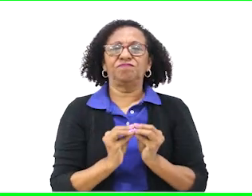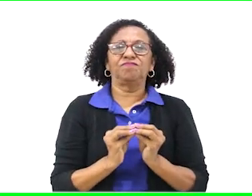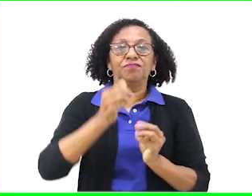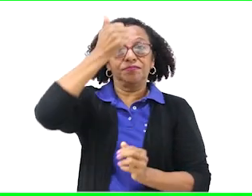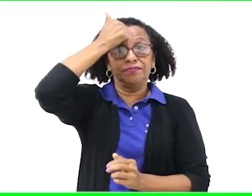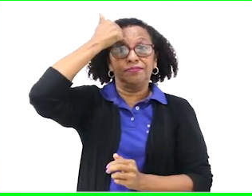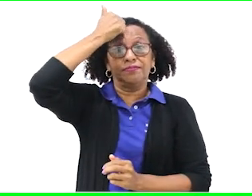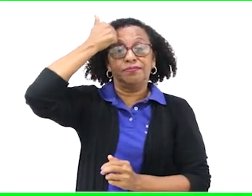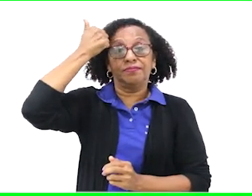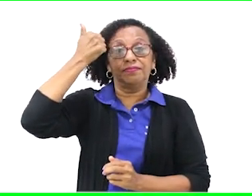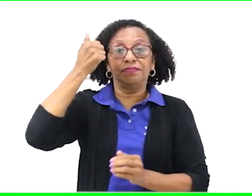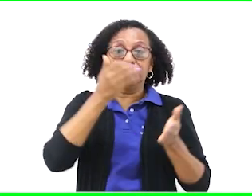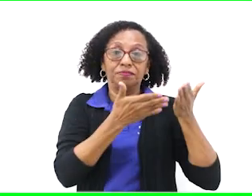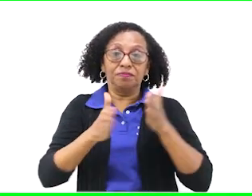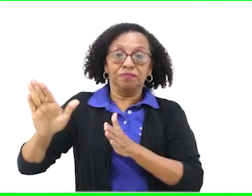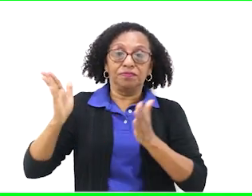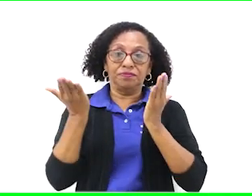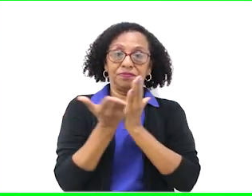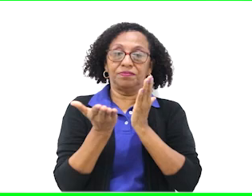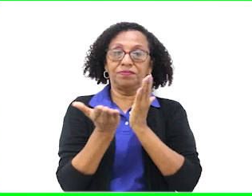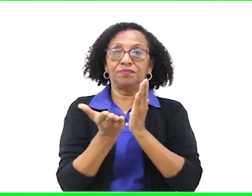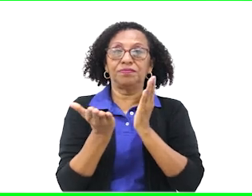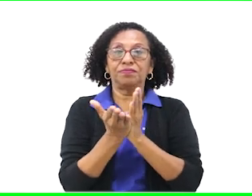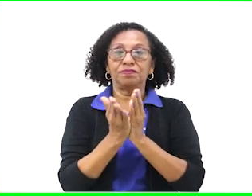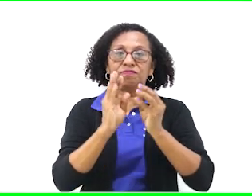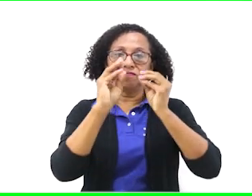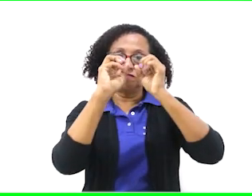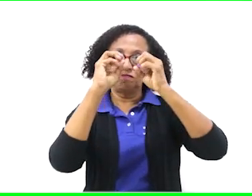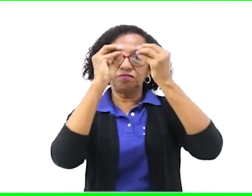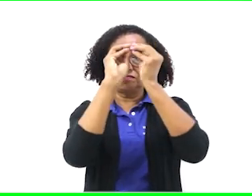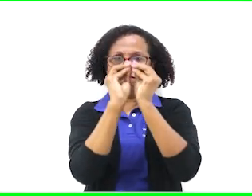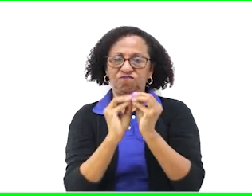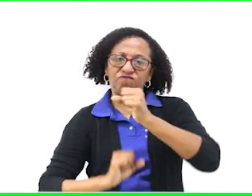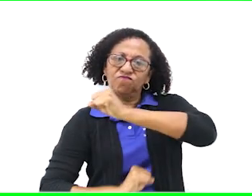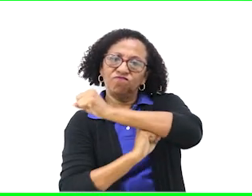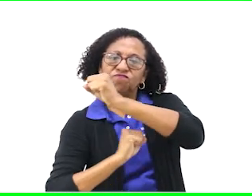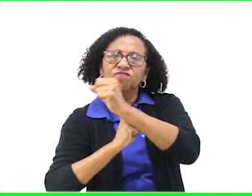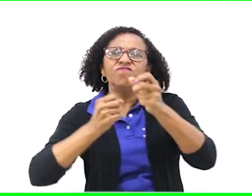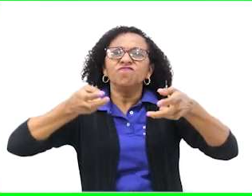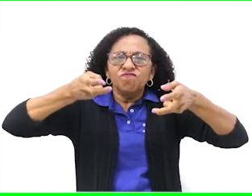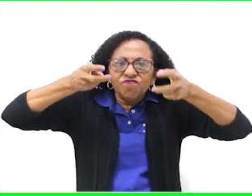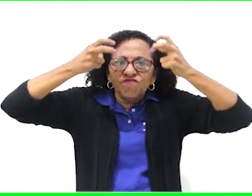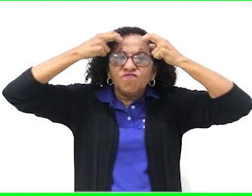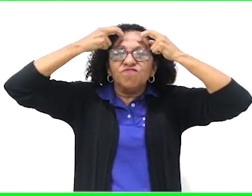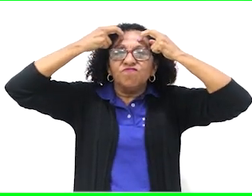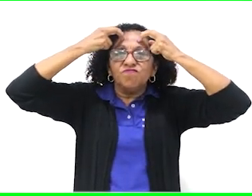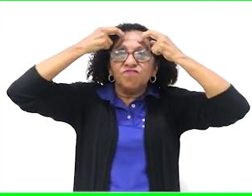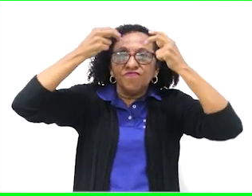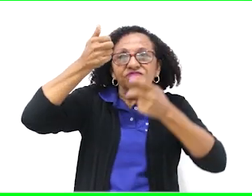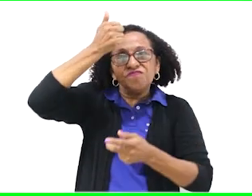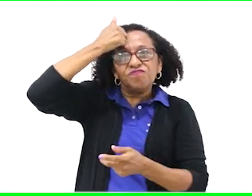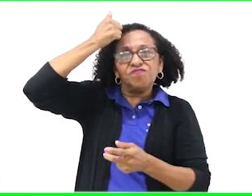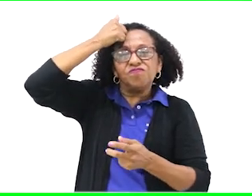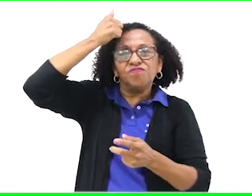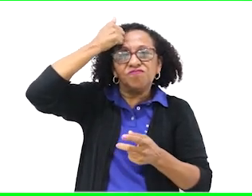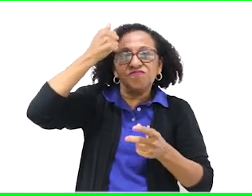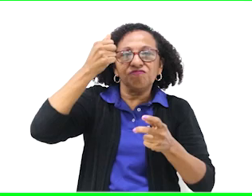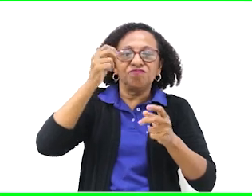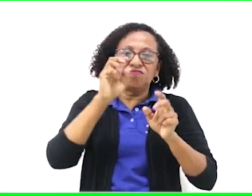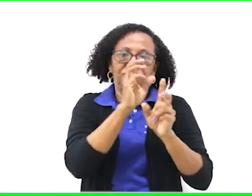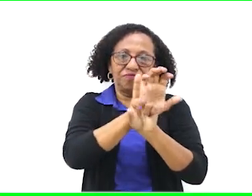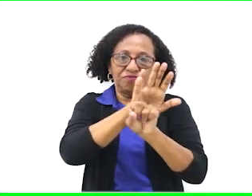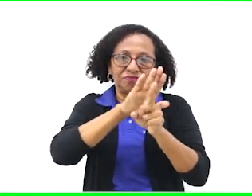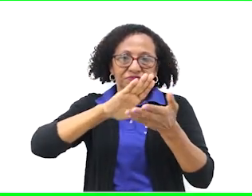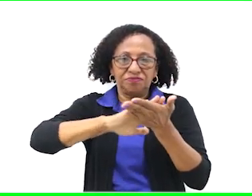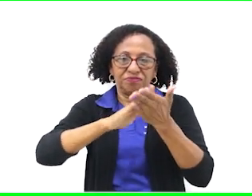pedagógica. Nuestro plan de estudios fortalece la comprensión de las pedagogías contemporáneas